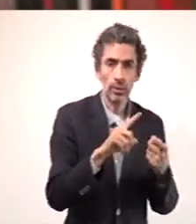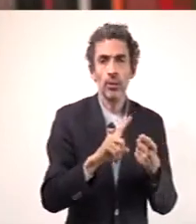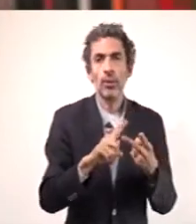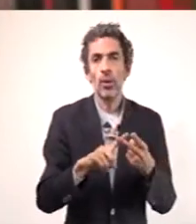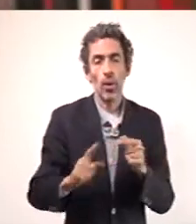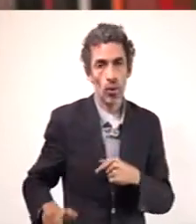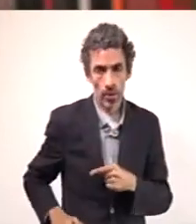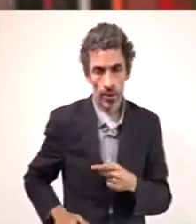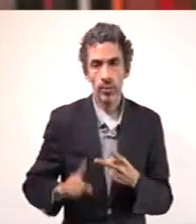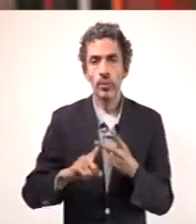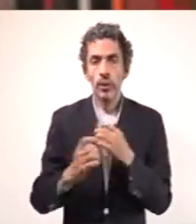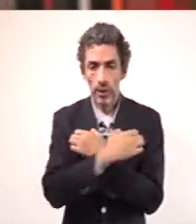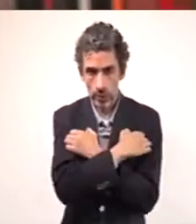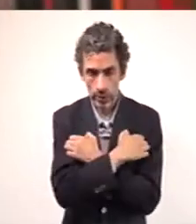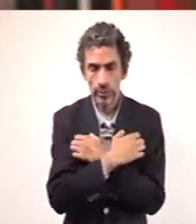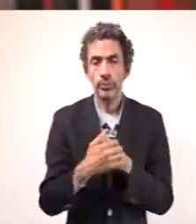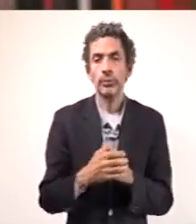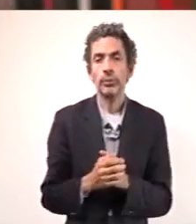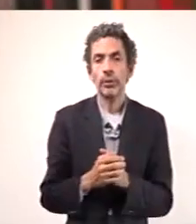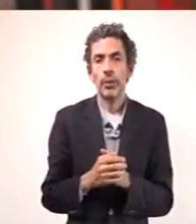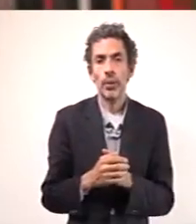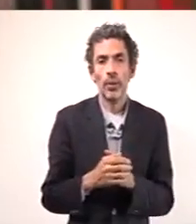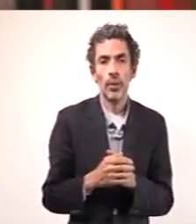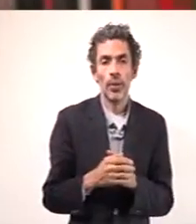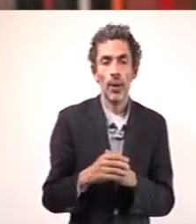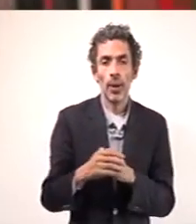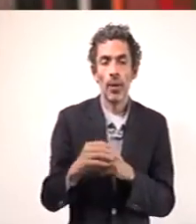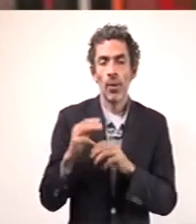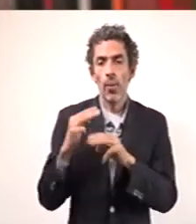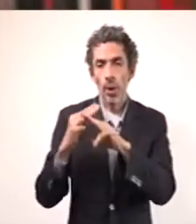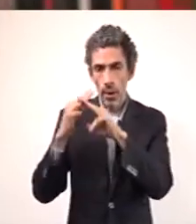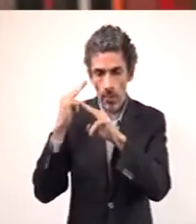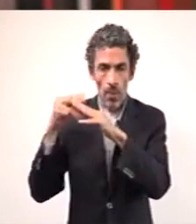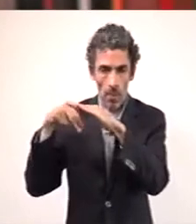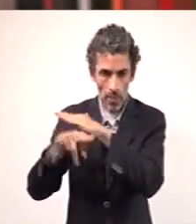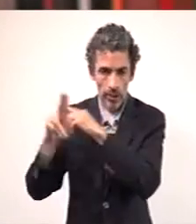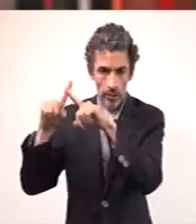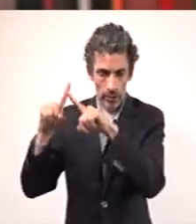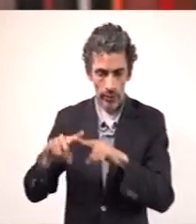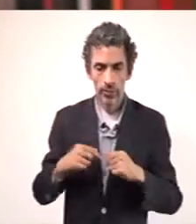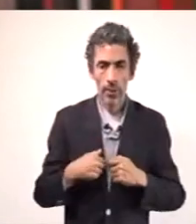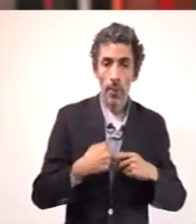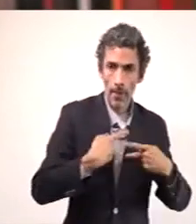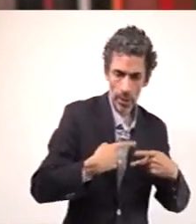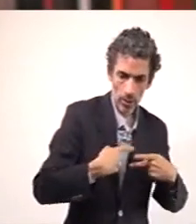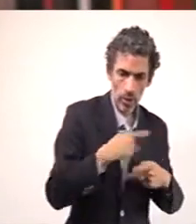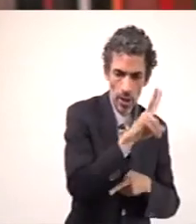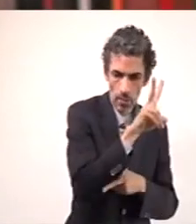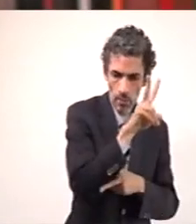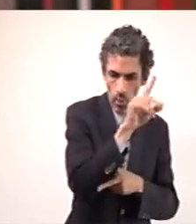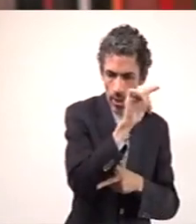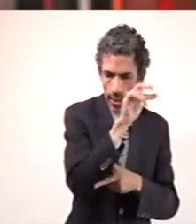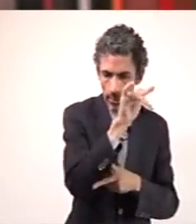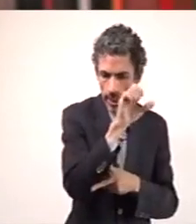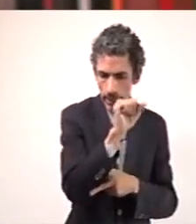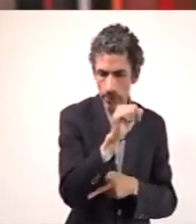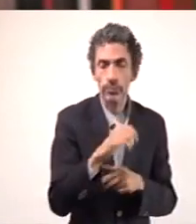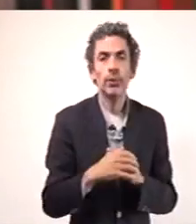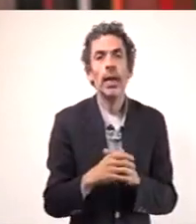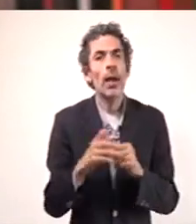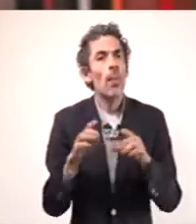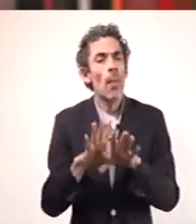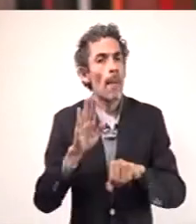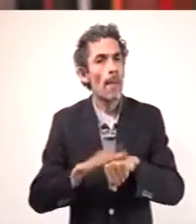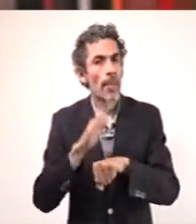laboral, gobierno, educación, espacio y transporte público, personas vulnerables y muy